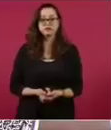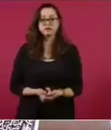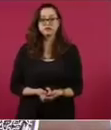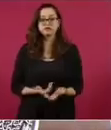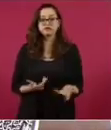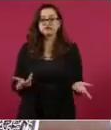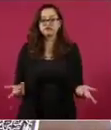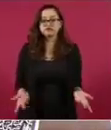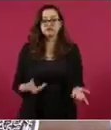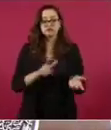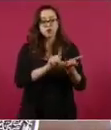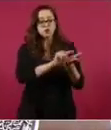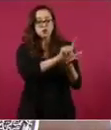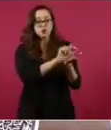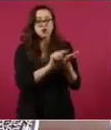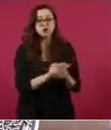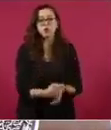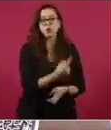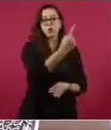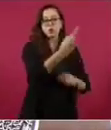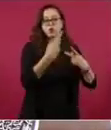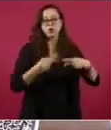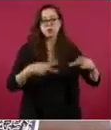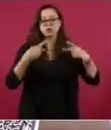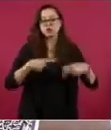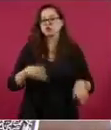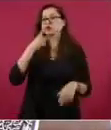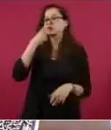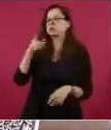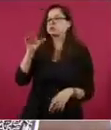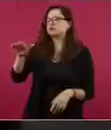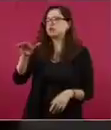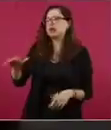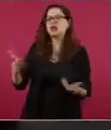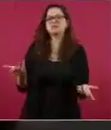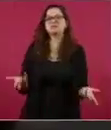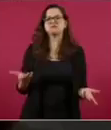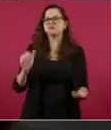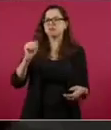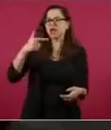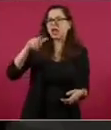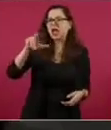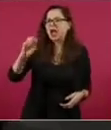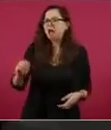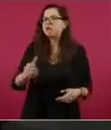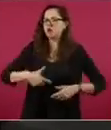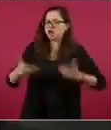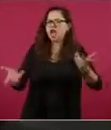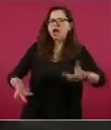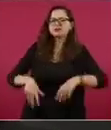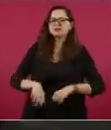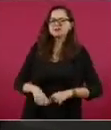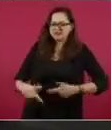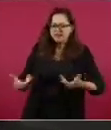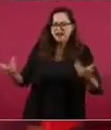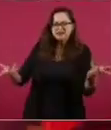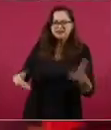Porque según ellos esto es producto de la casualidad, del destino,